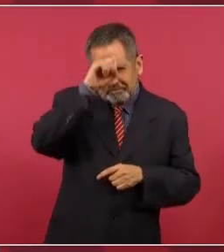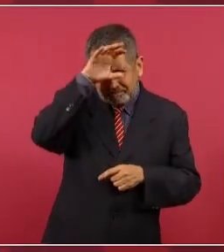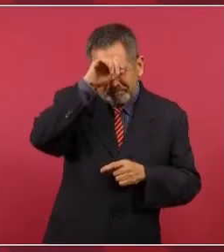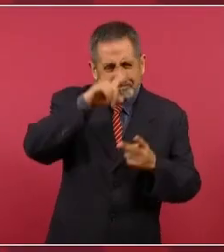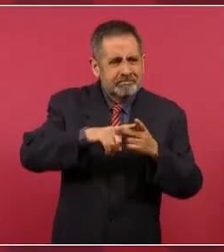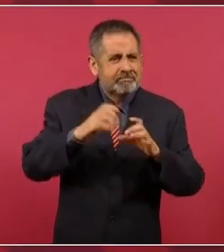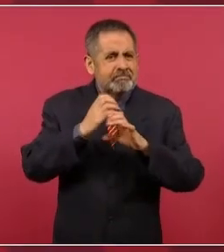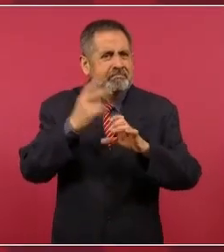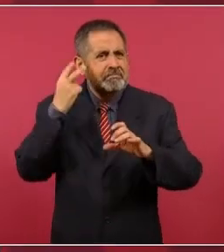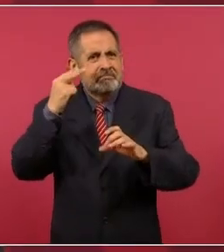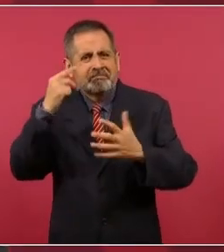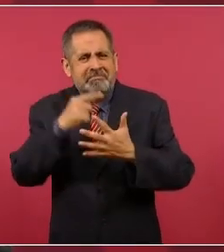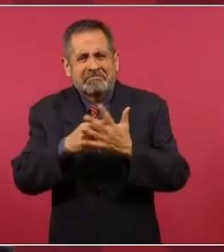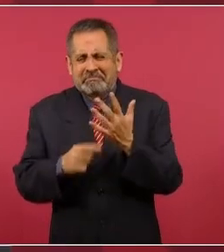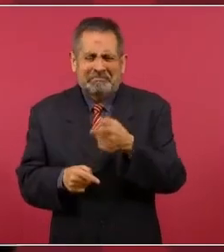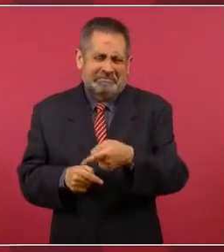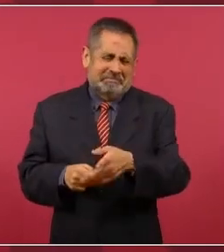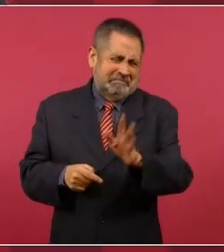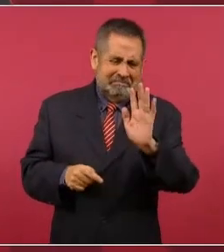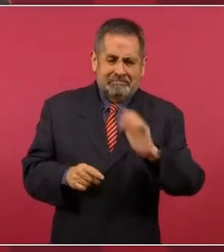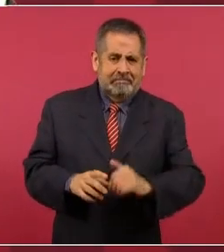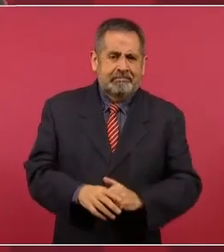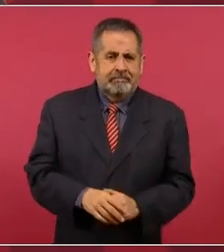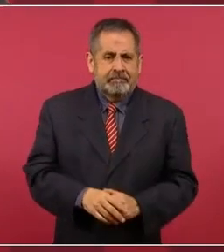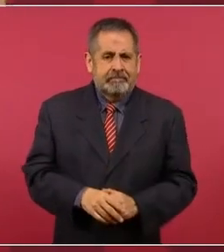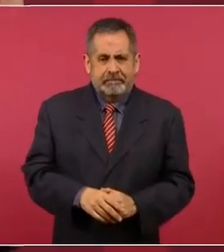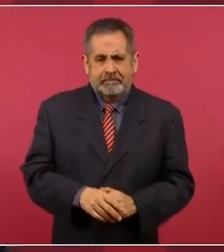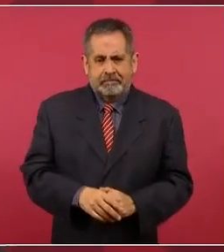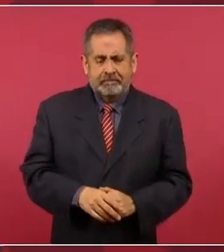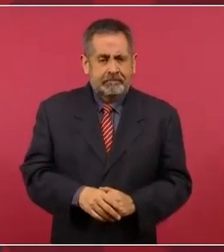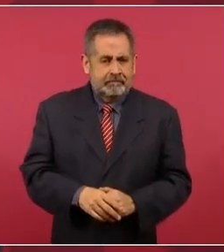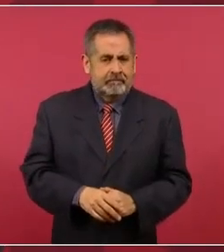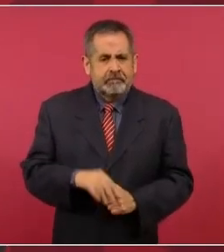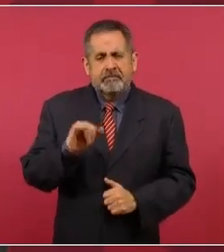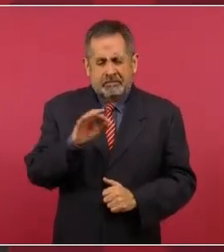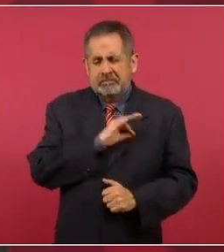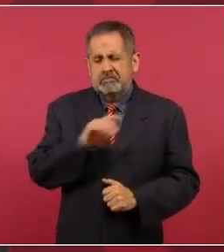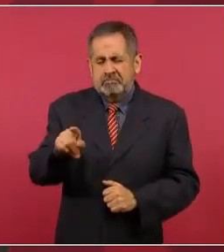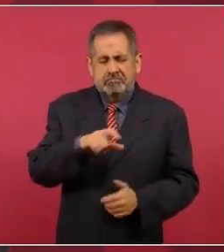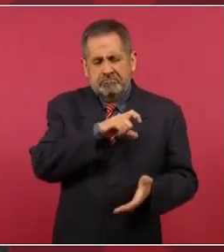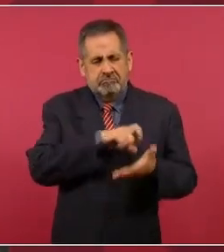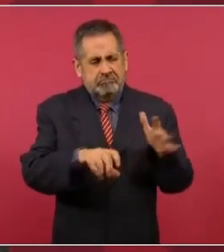transporte. Entonces, sí puede.